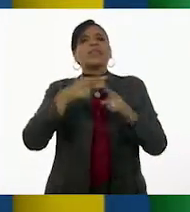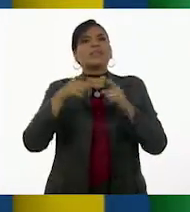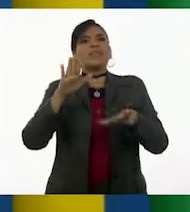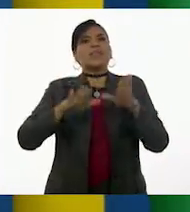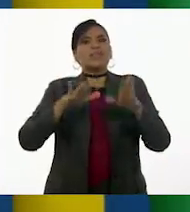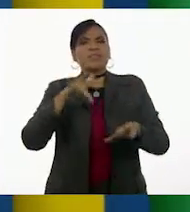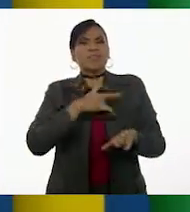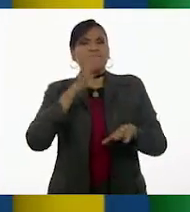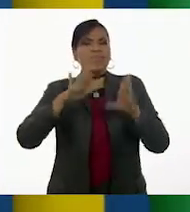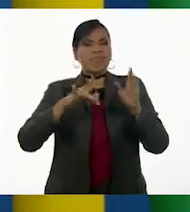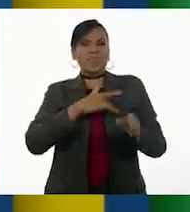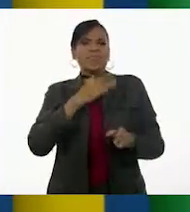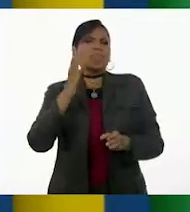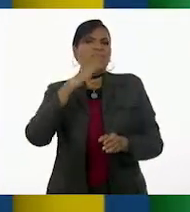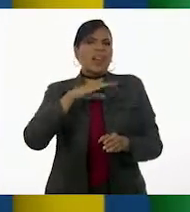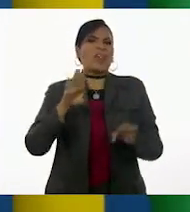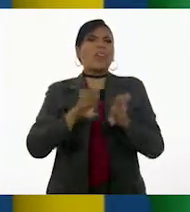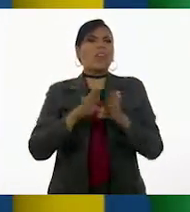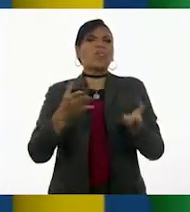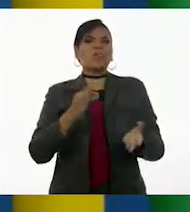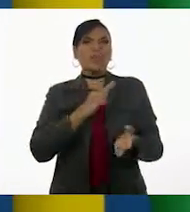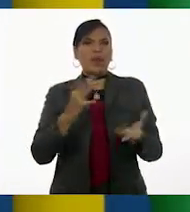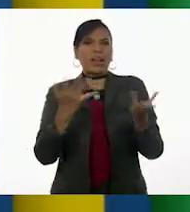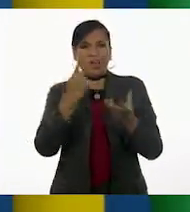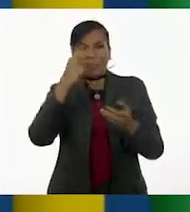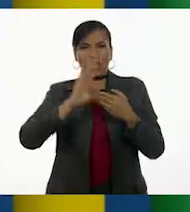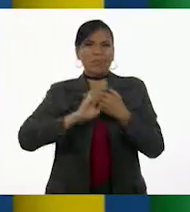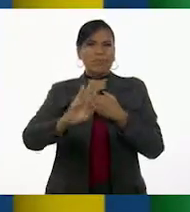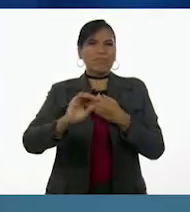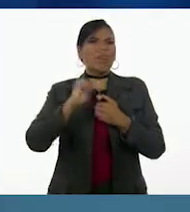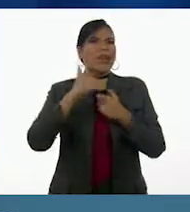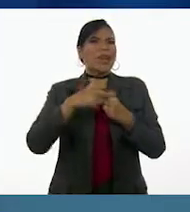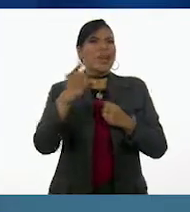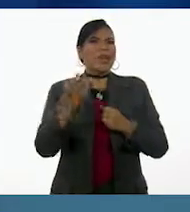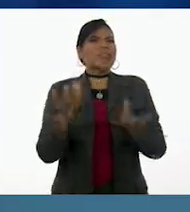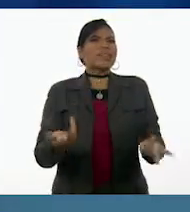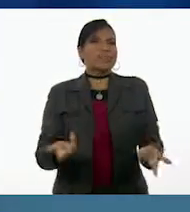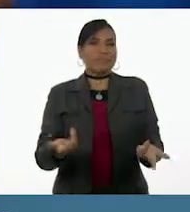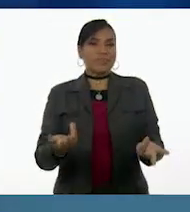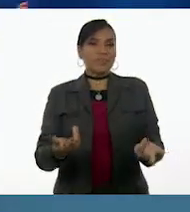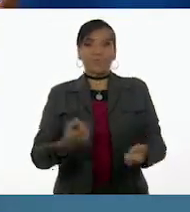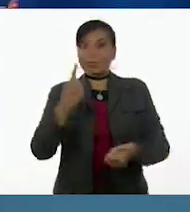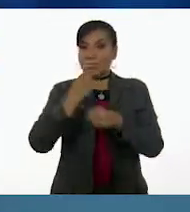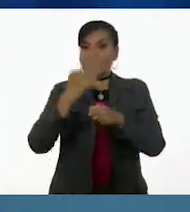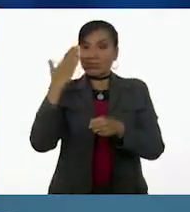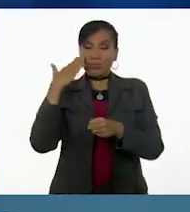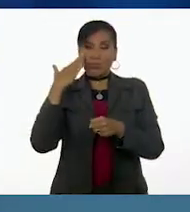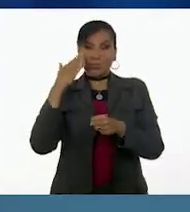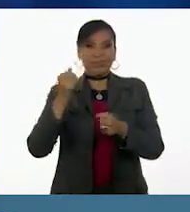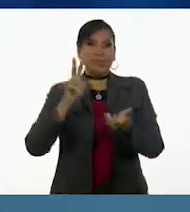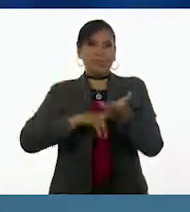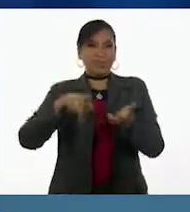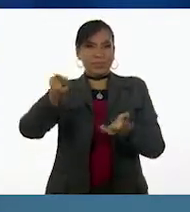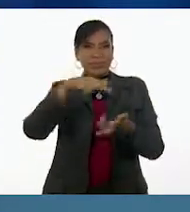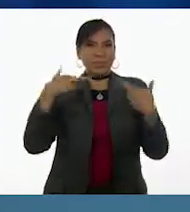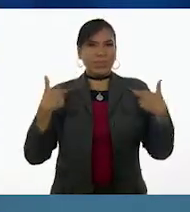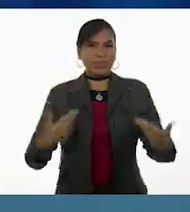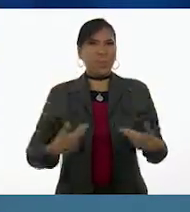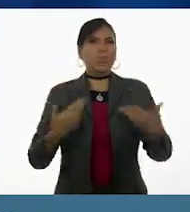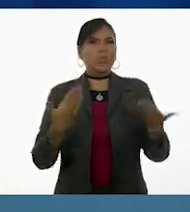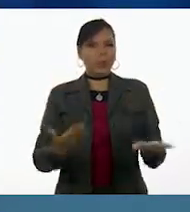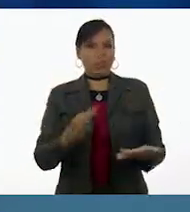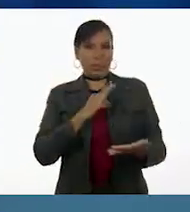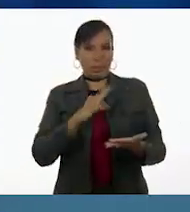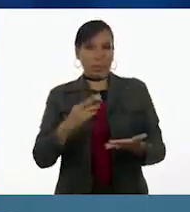tener bienestar? ¿Y qué se puede hacer para evitar eso? Lo principal de la dignidad humana es que